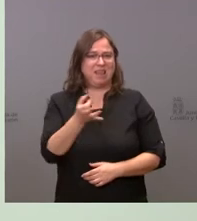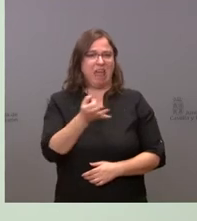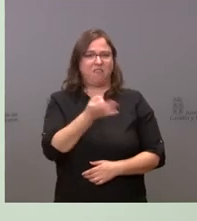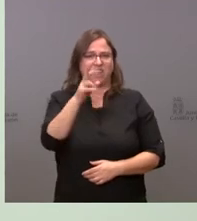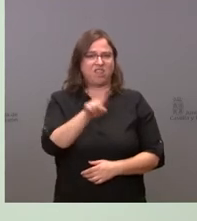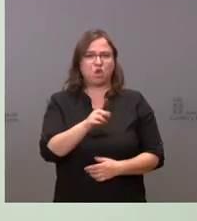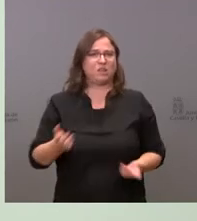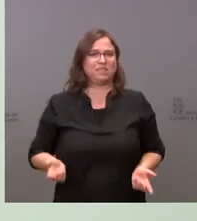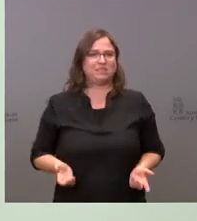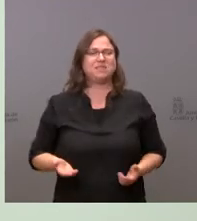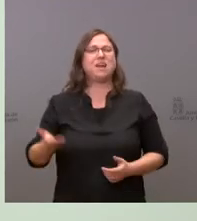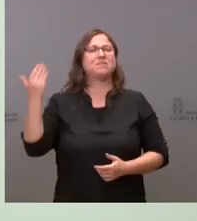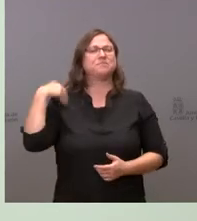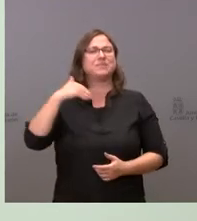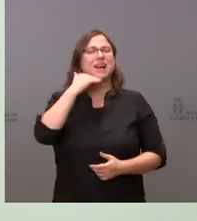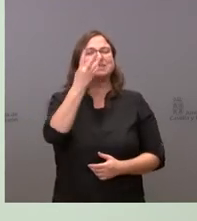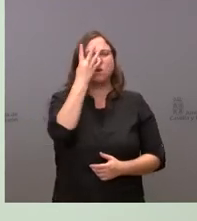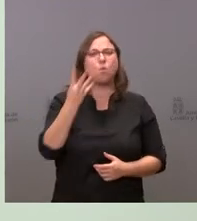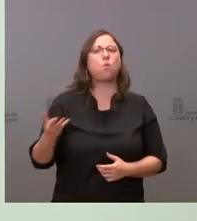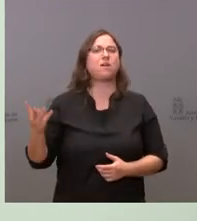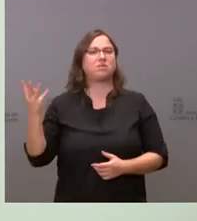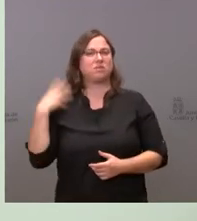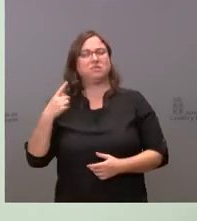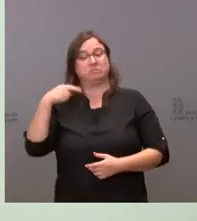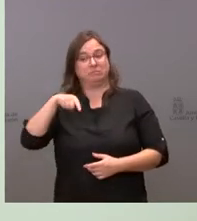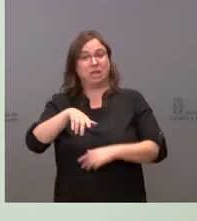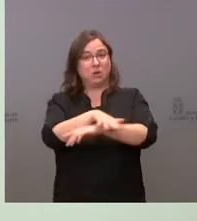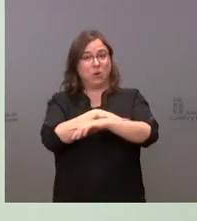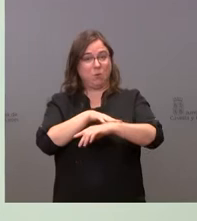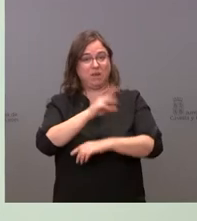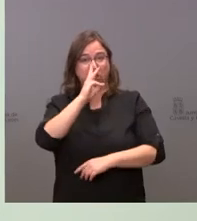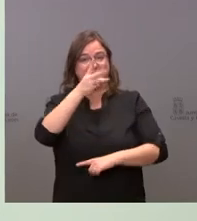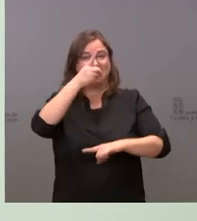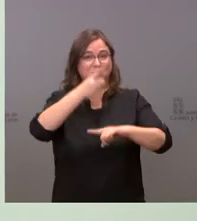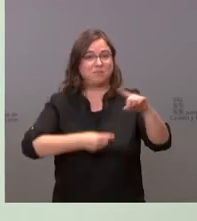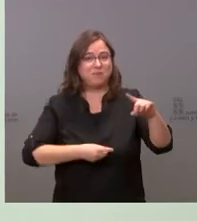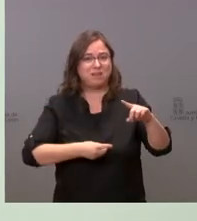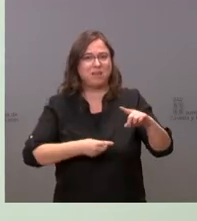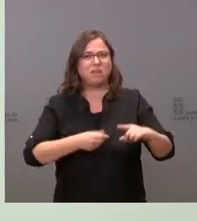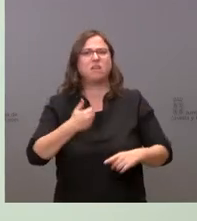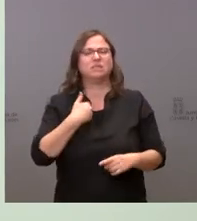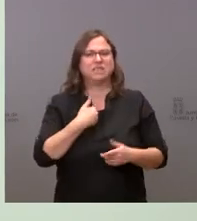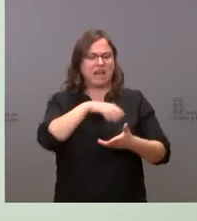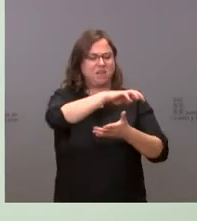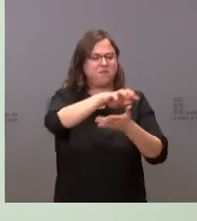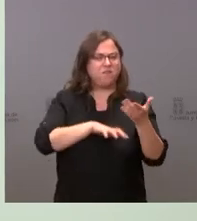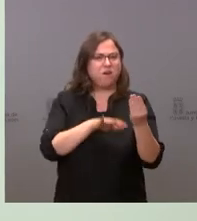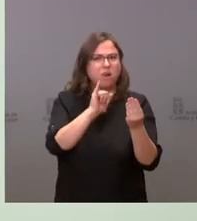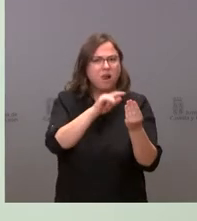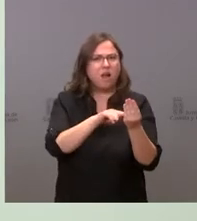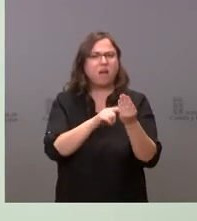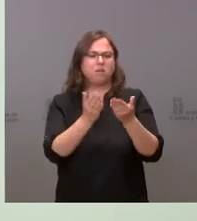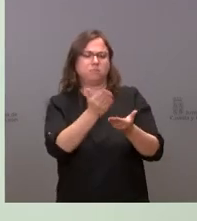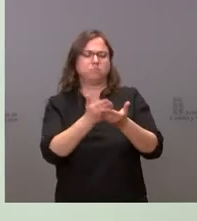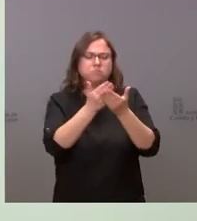hacía casi cuatro años, este Gobierno lleva tres años y medio en el Gobierno, tenían informes, había valoraciones,